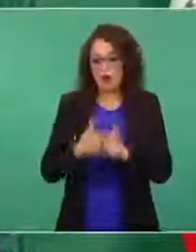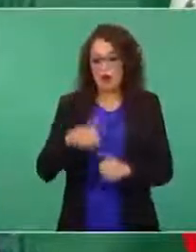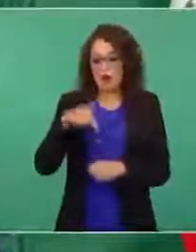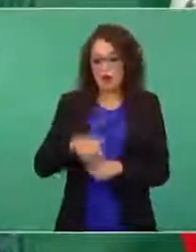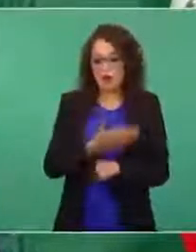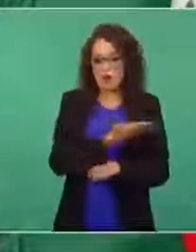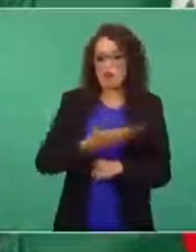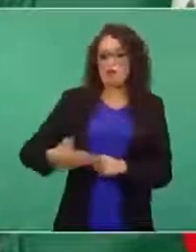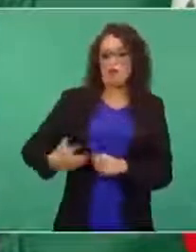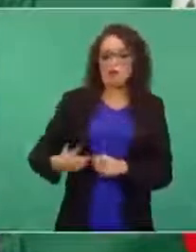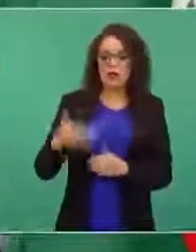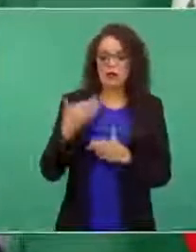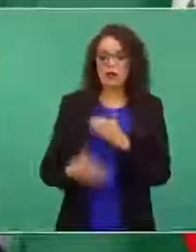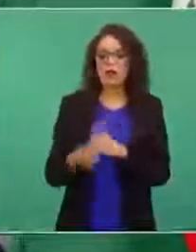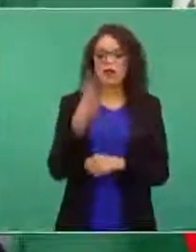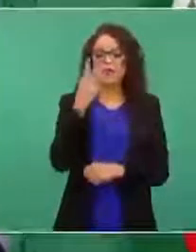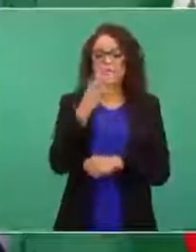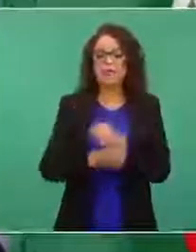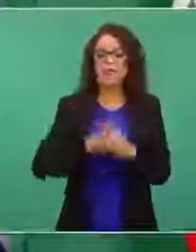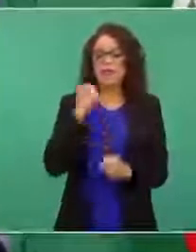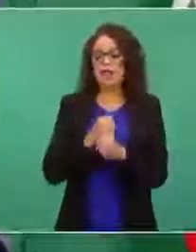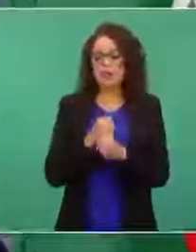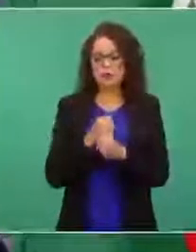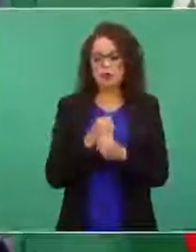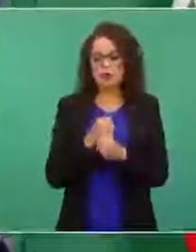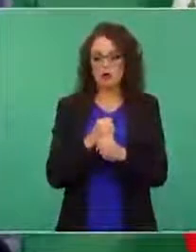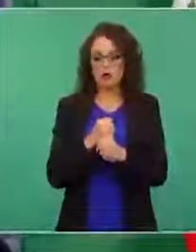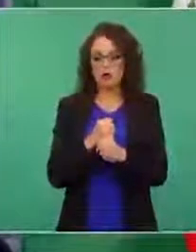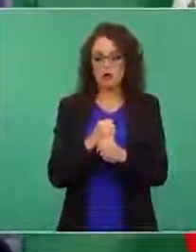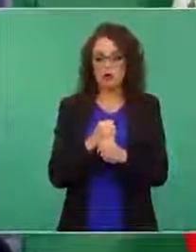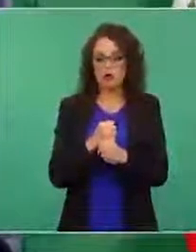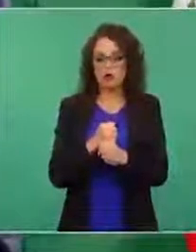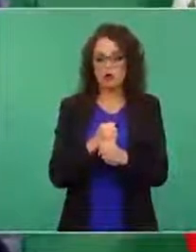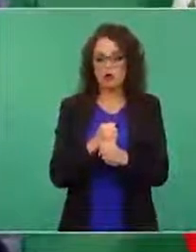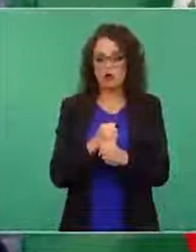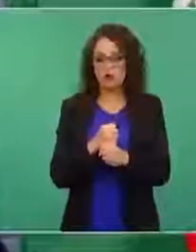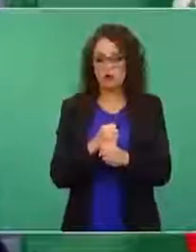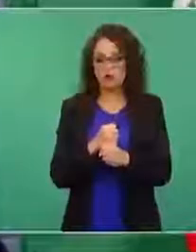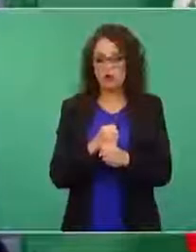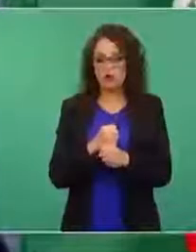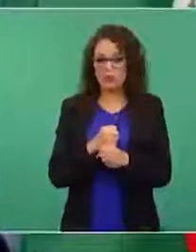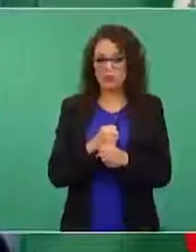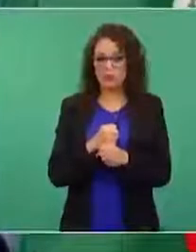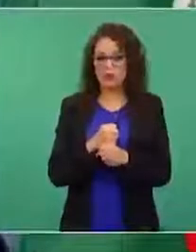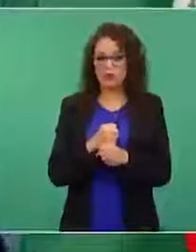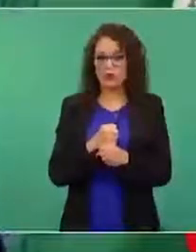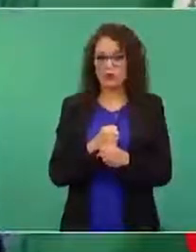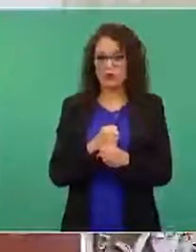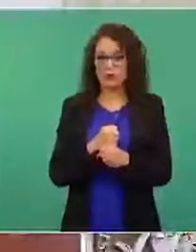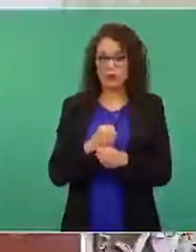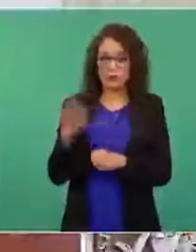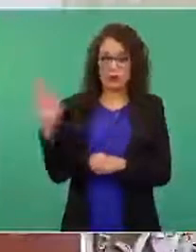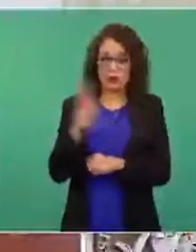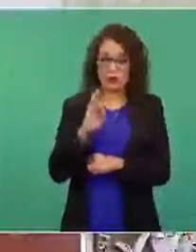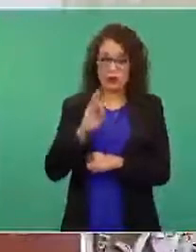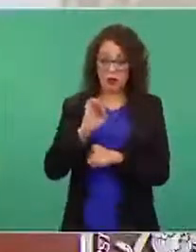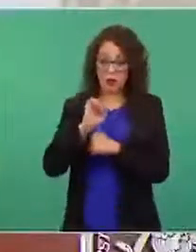Y si hay un acto de traición